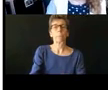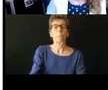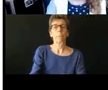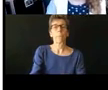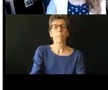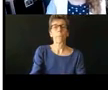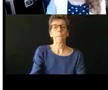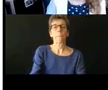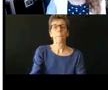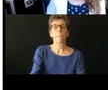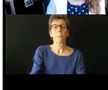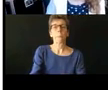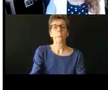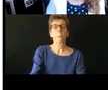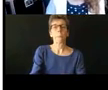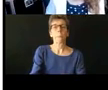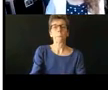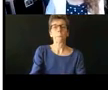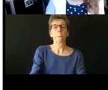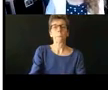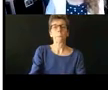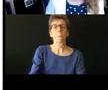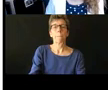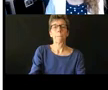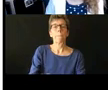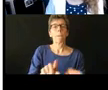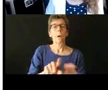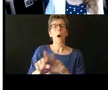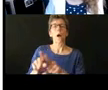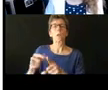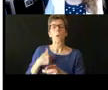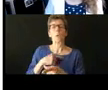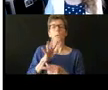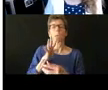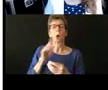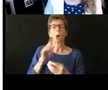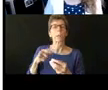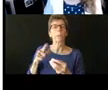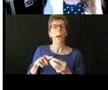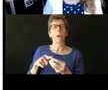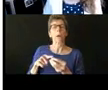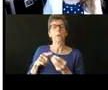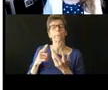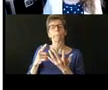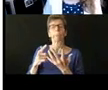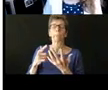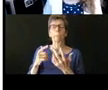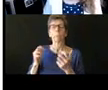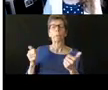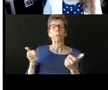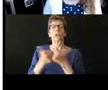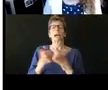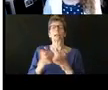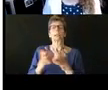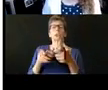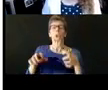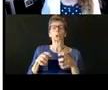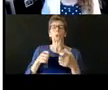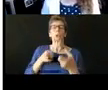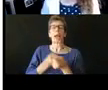y después ya habíamos hablado un poquito sobre alguno de los de la intercesión que porque hay